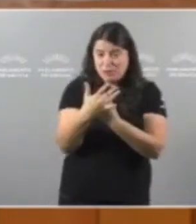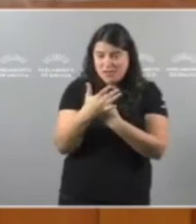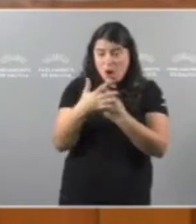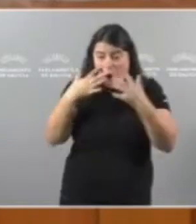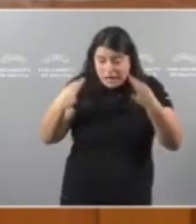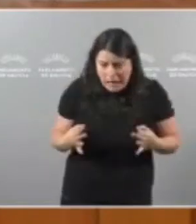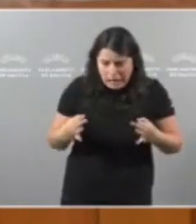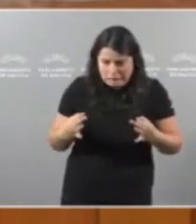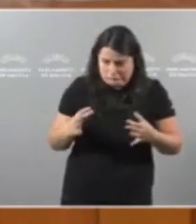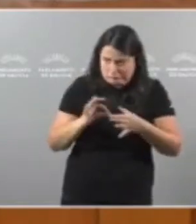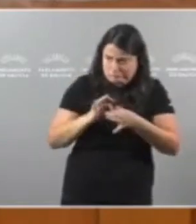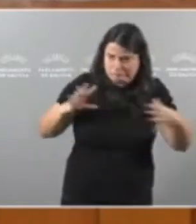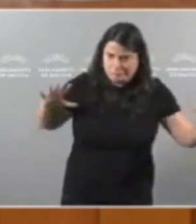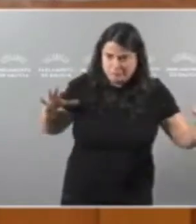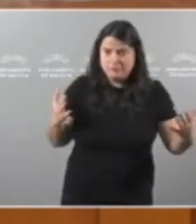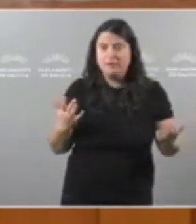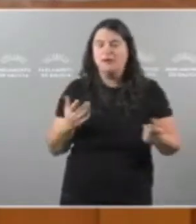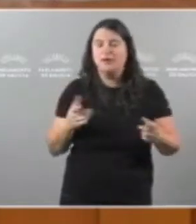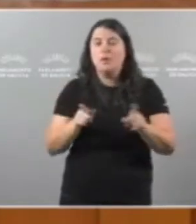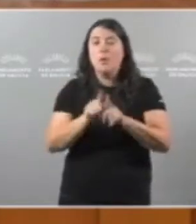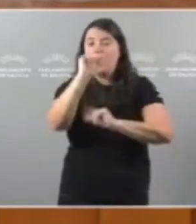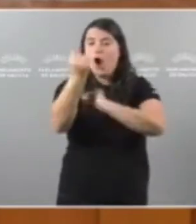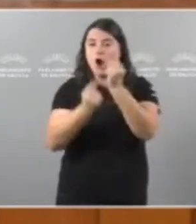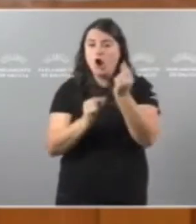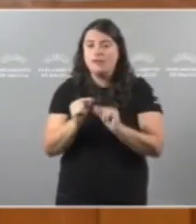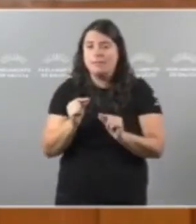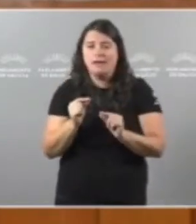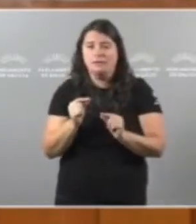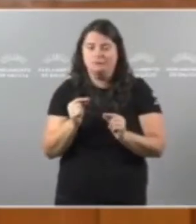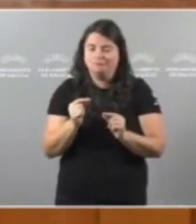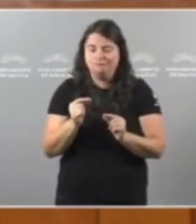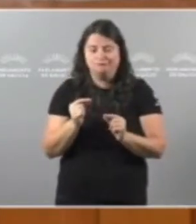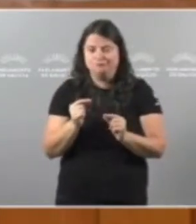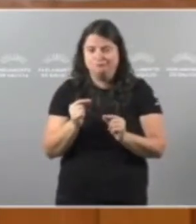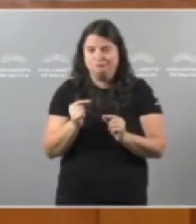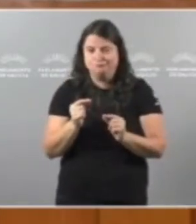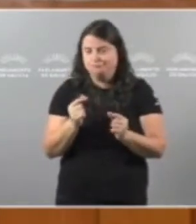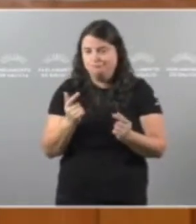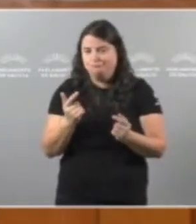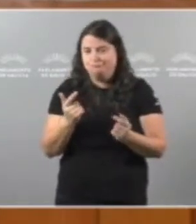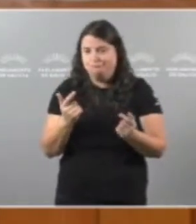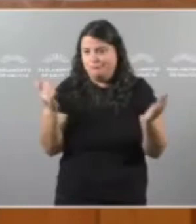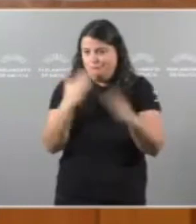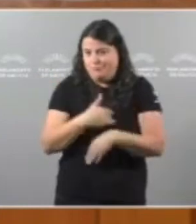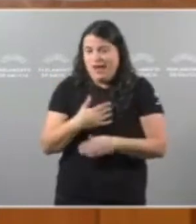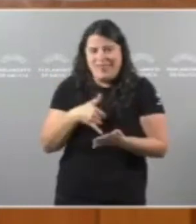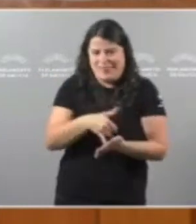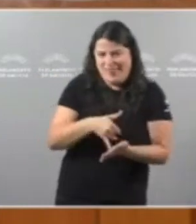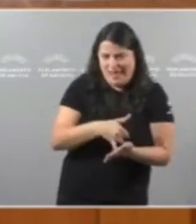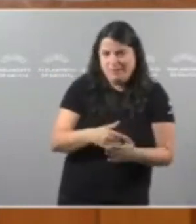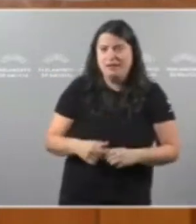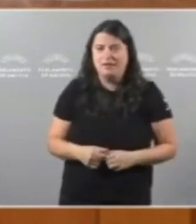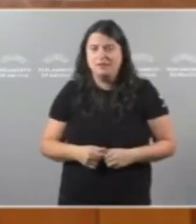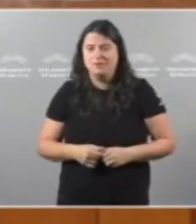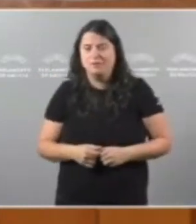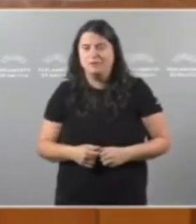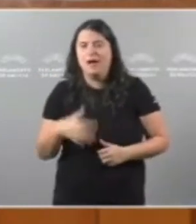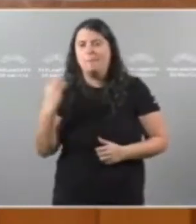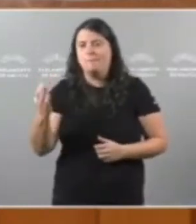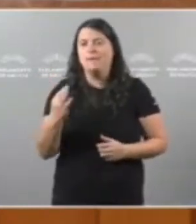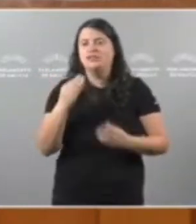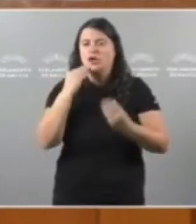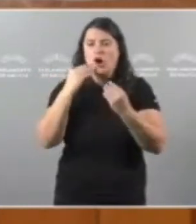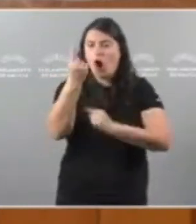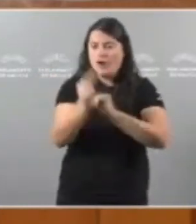E, desde logo, un orzamento con pés de barro Pero son tamén uns orzamentos insolidarios